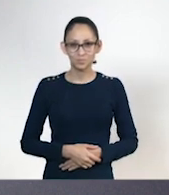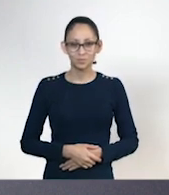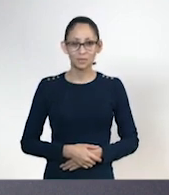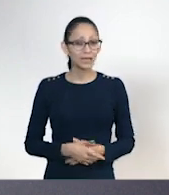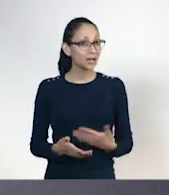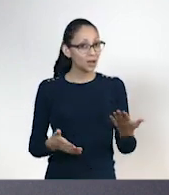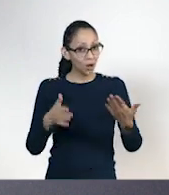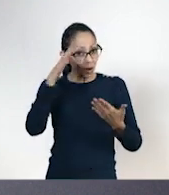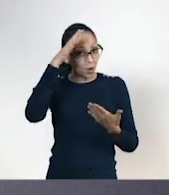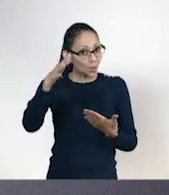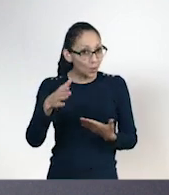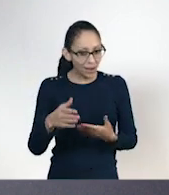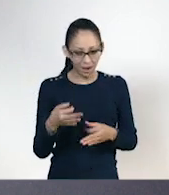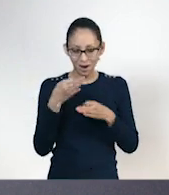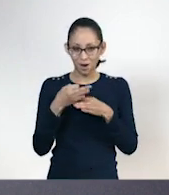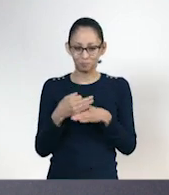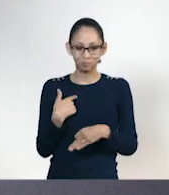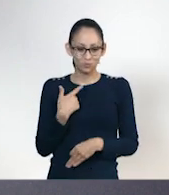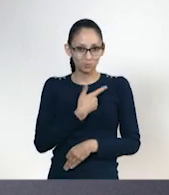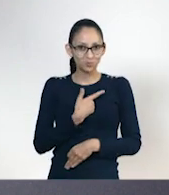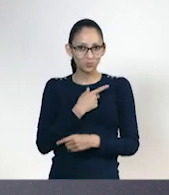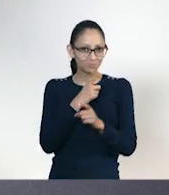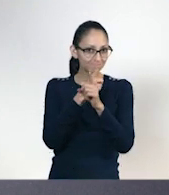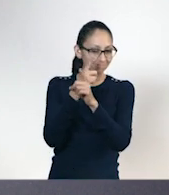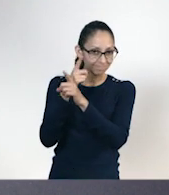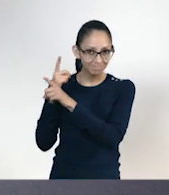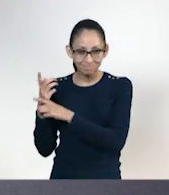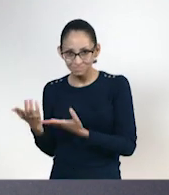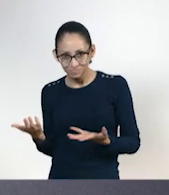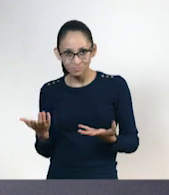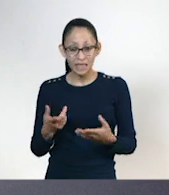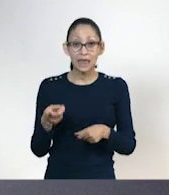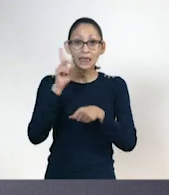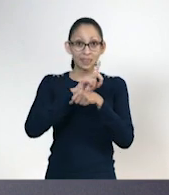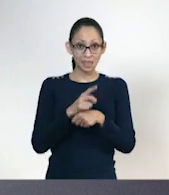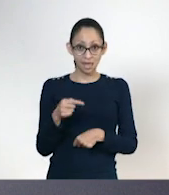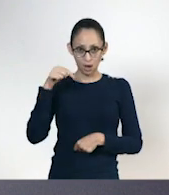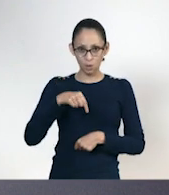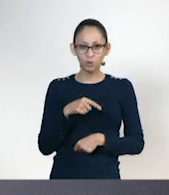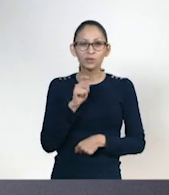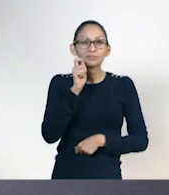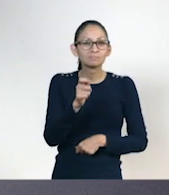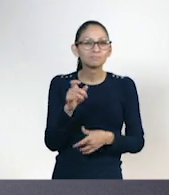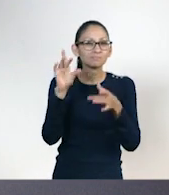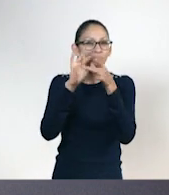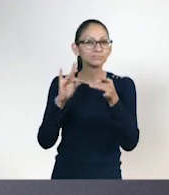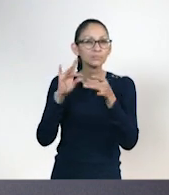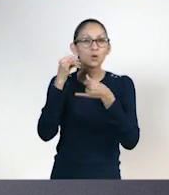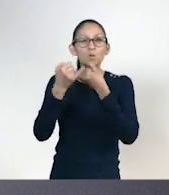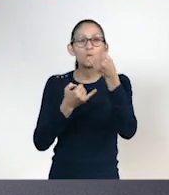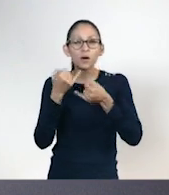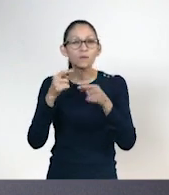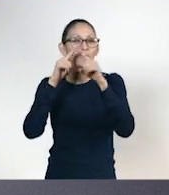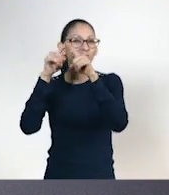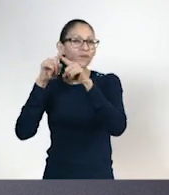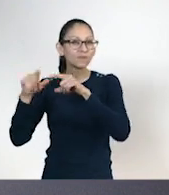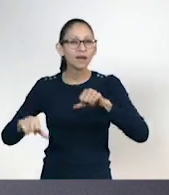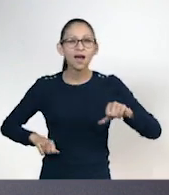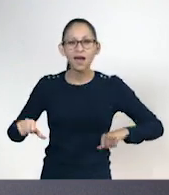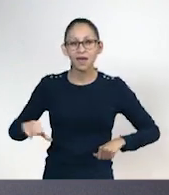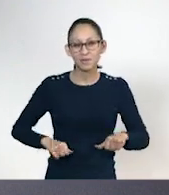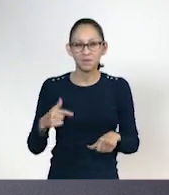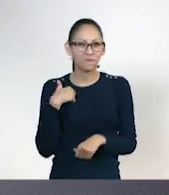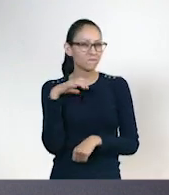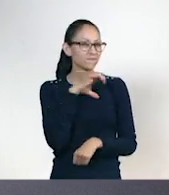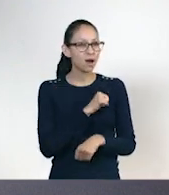Hola, ¿qué tal? Es un gusto estar con todas y todos ustedes. El día de hoy vamos a hablar acerca de los juegos, las actividades físicas y los deportes favoritos.